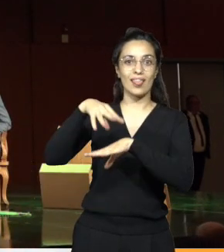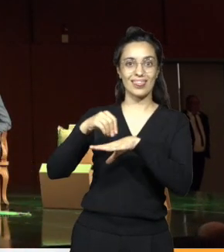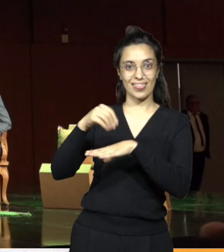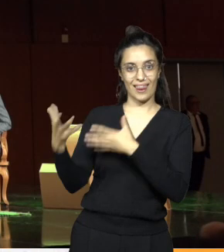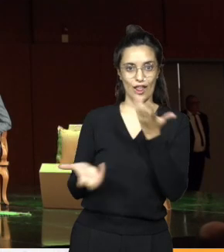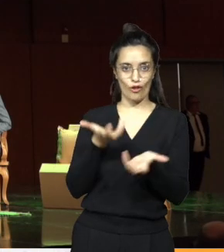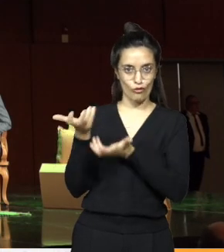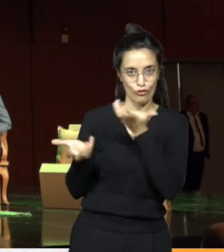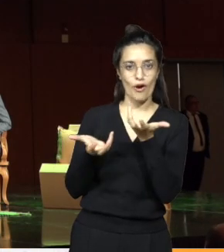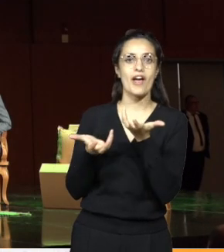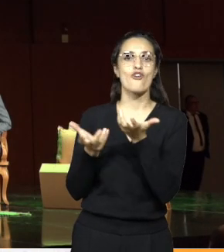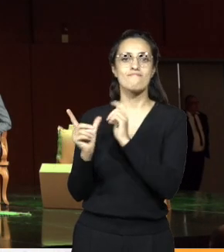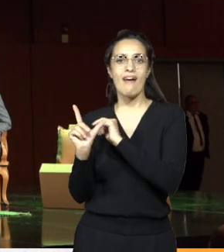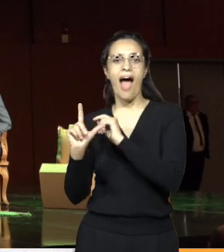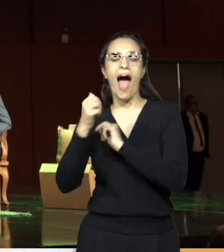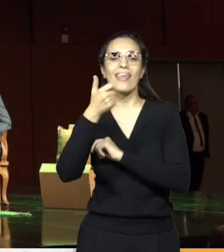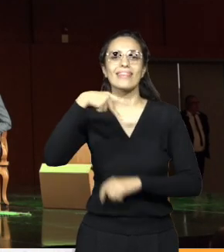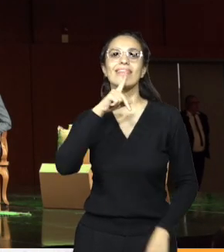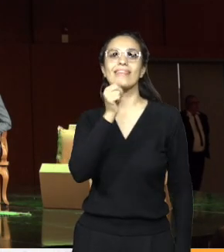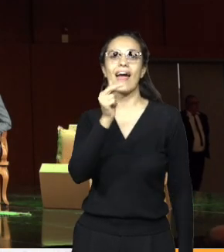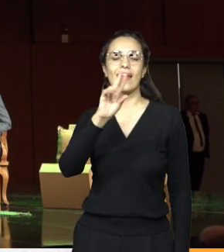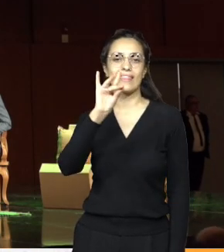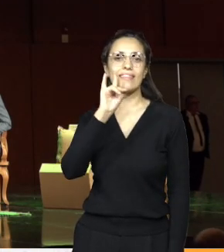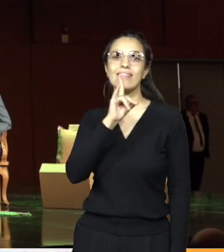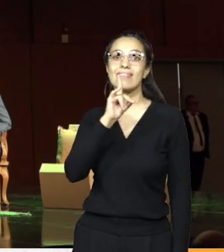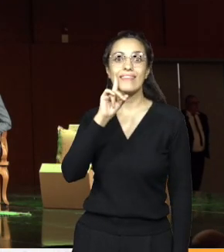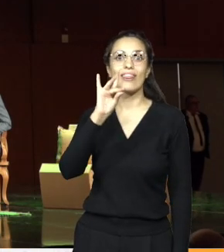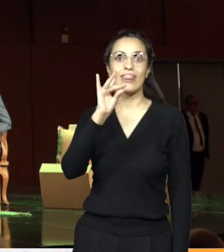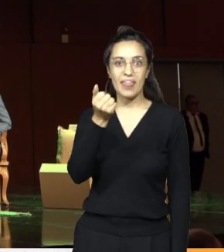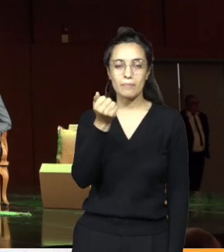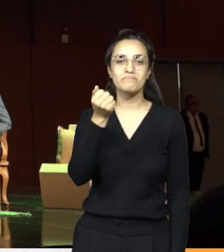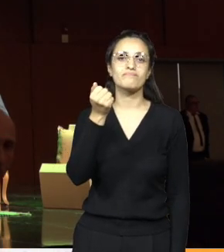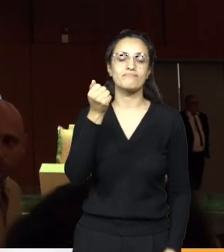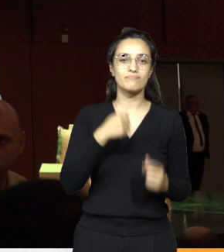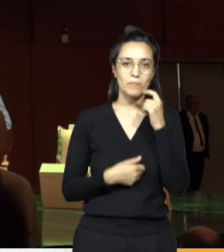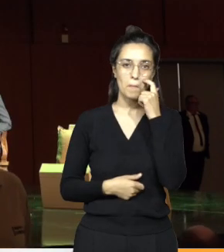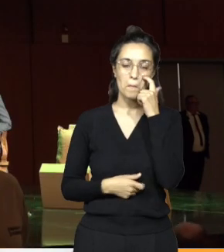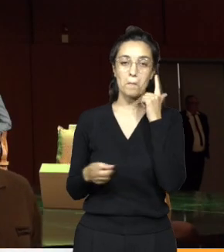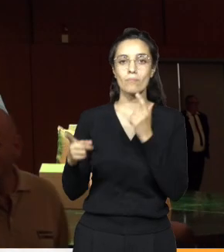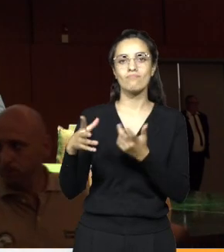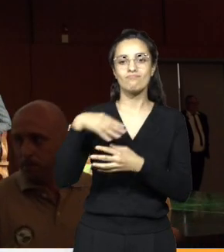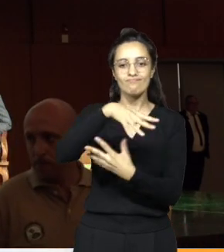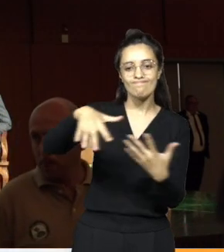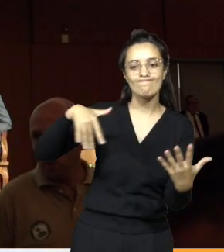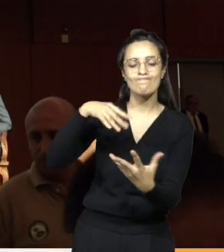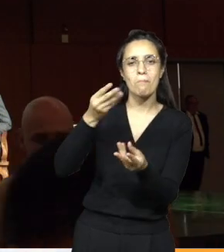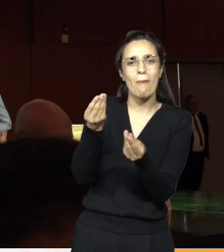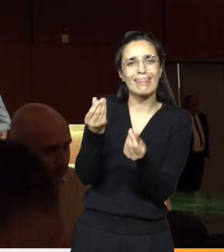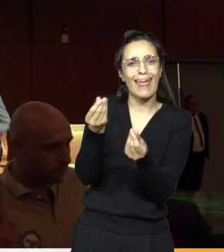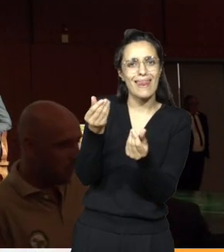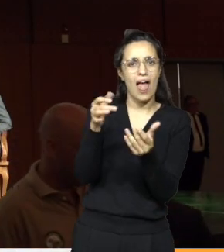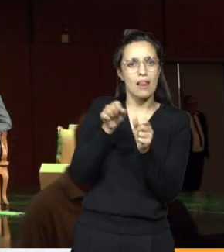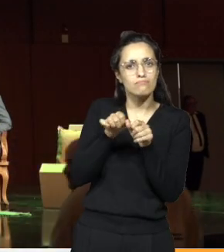con el tema Estrategias y Trazabilidad para la Valorización de Residuos y Circulación de Materiales en Tierra del Fuego,